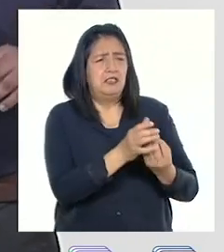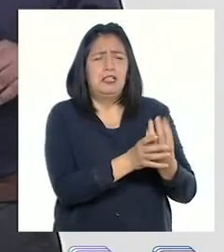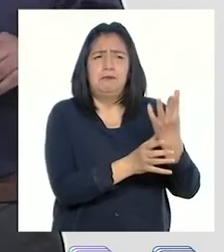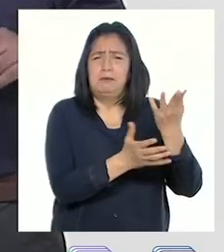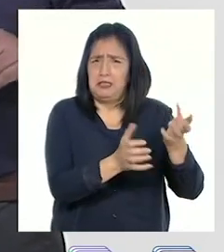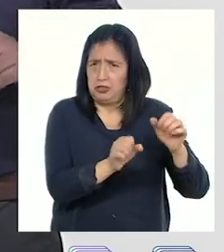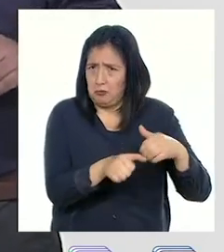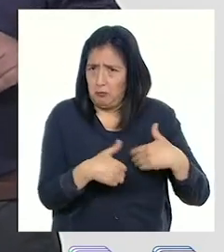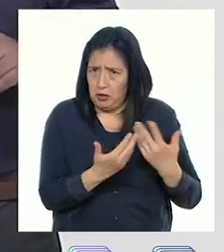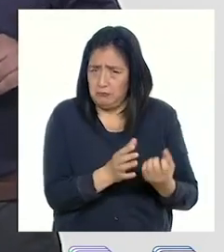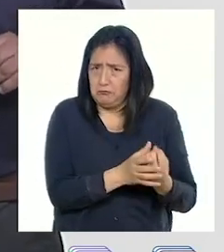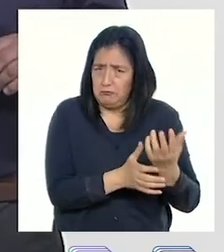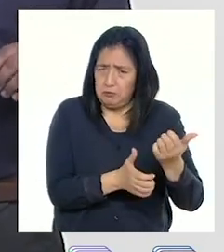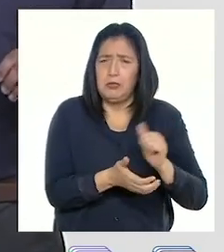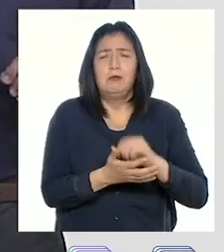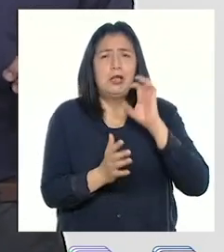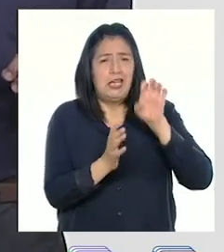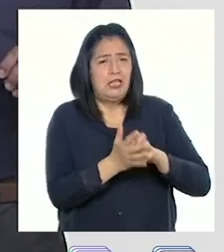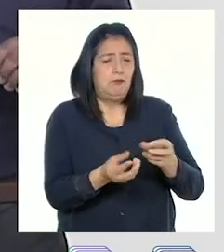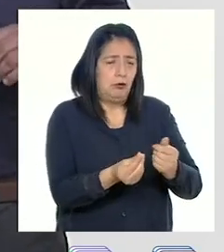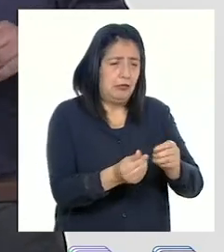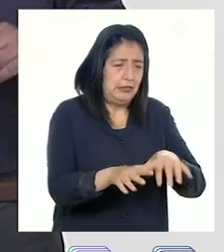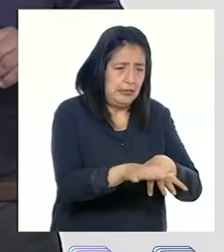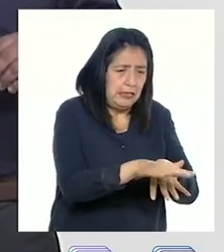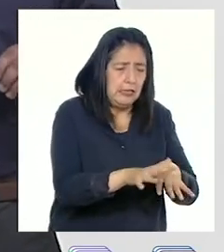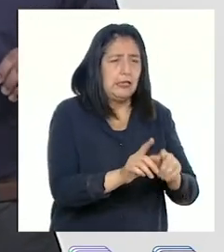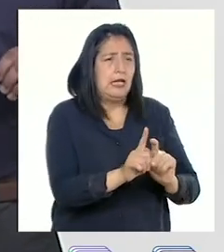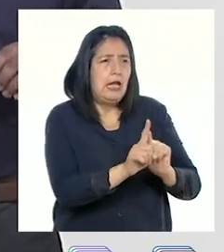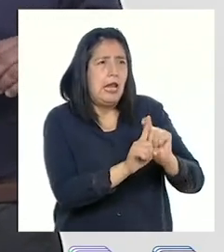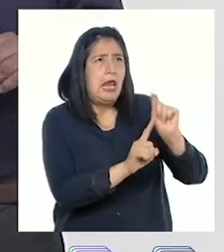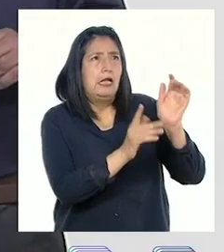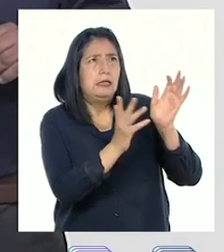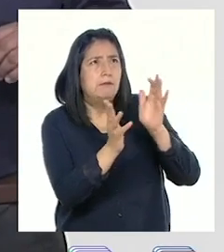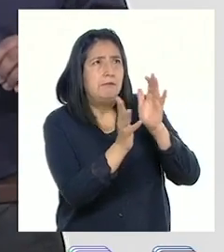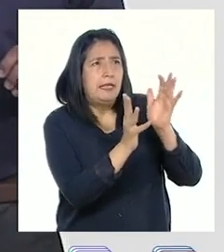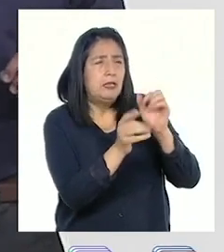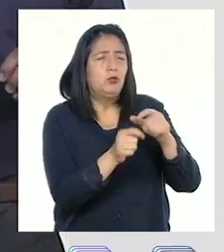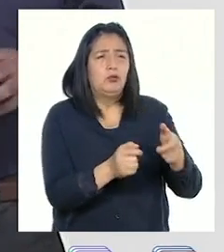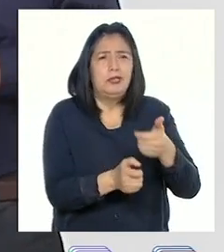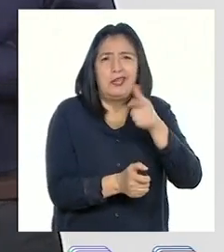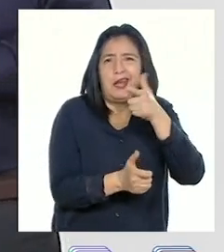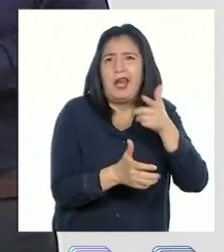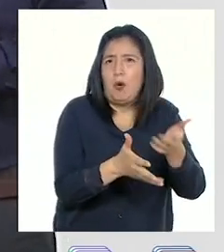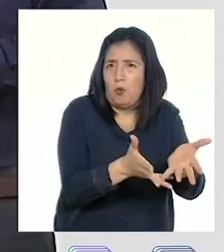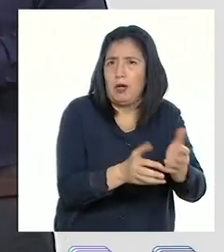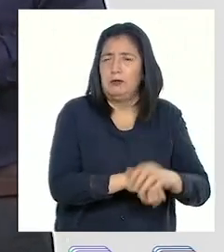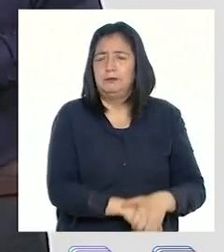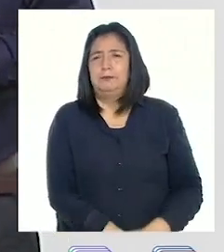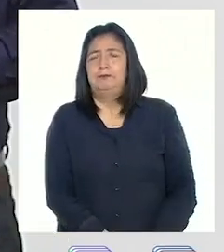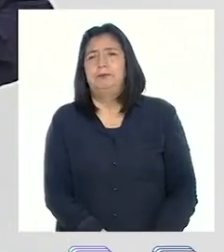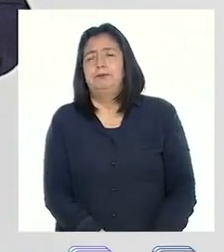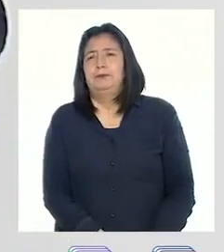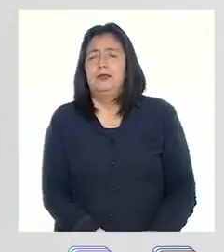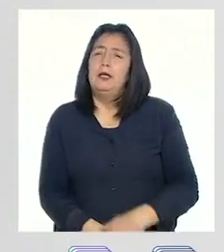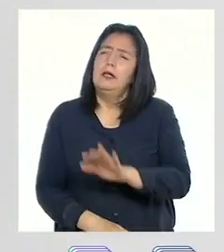plantas, como por ejemplo, el suelo, la temperatura del ambiente y el agua. Patricia,